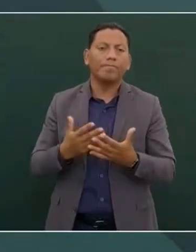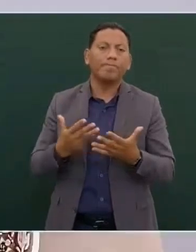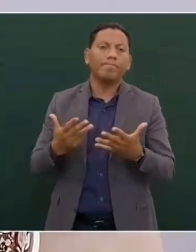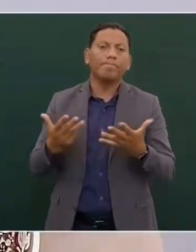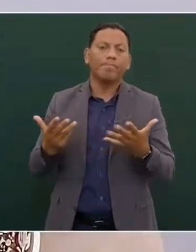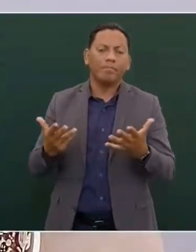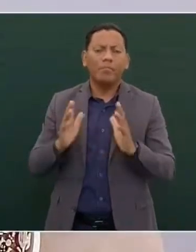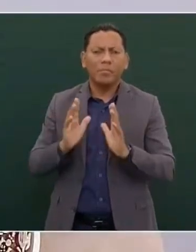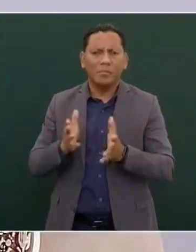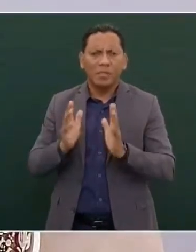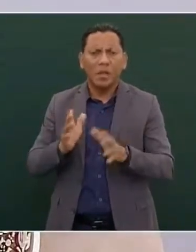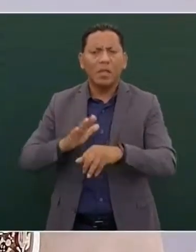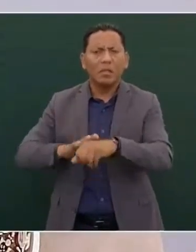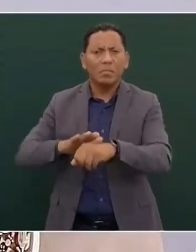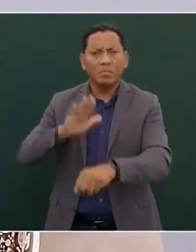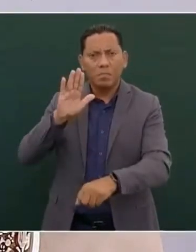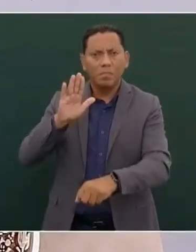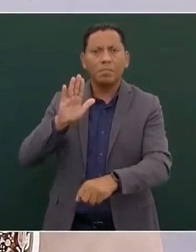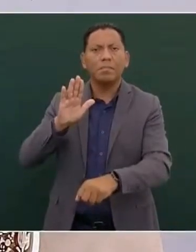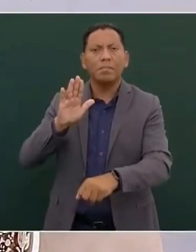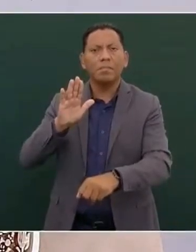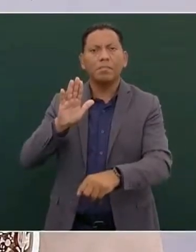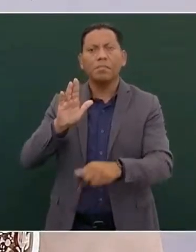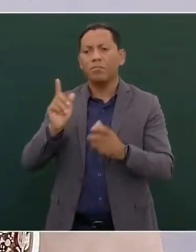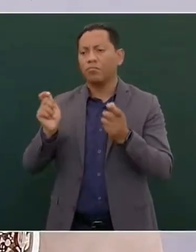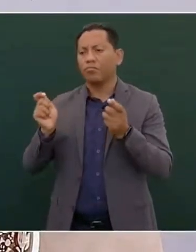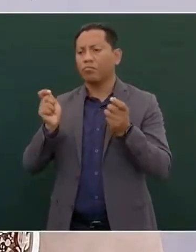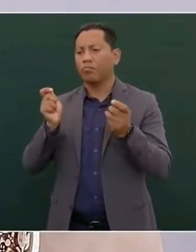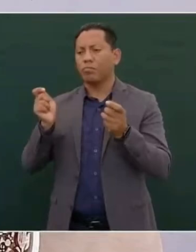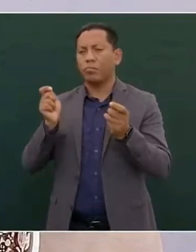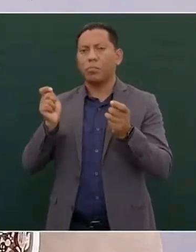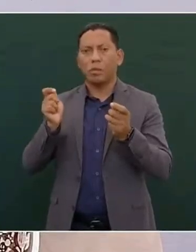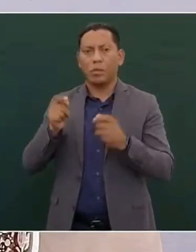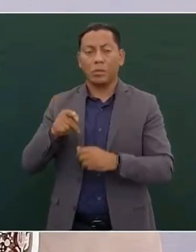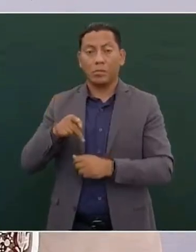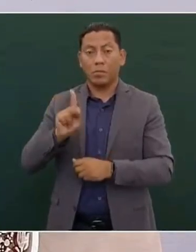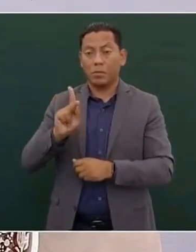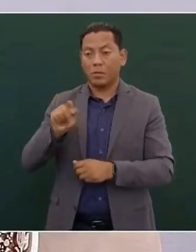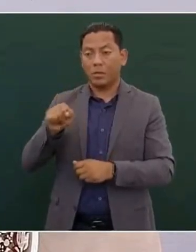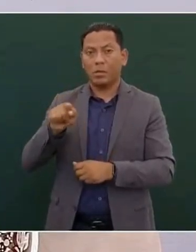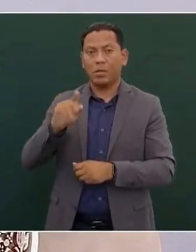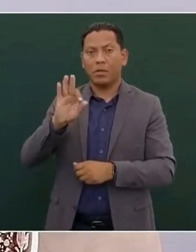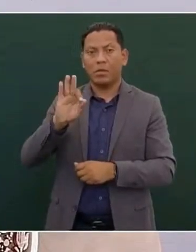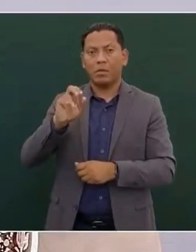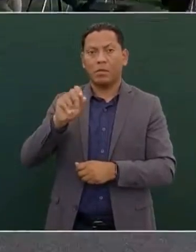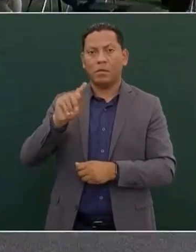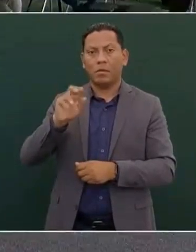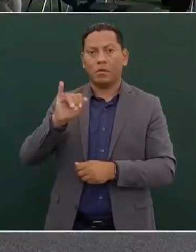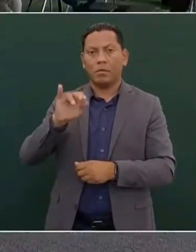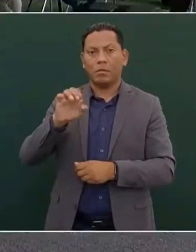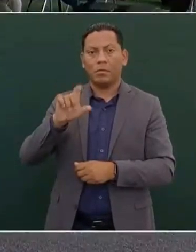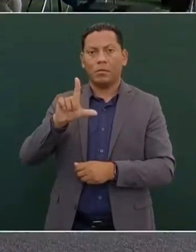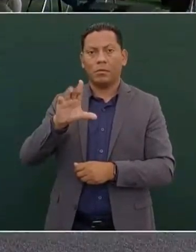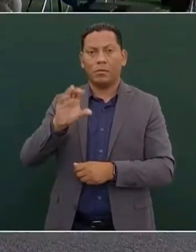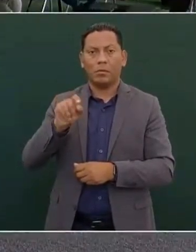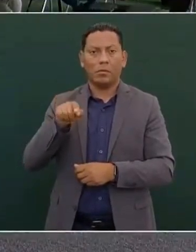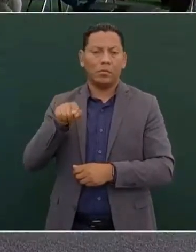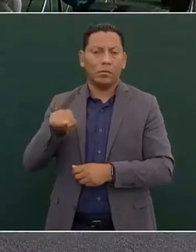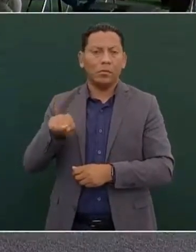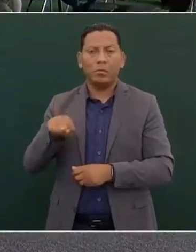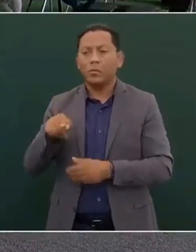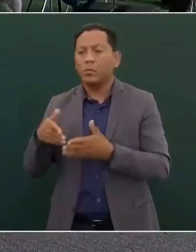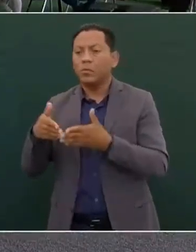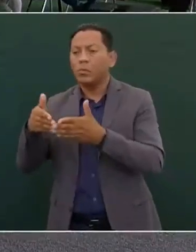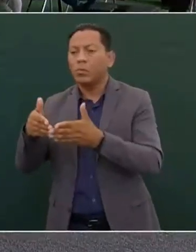Ya hay más control, pero lo del fentanilo es más por los